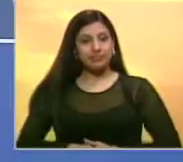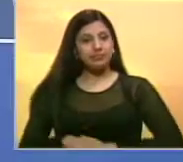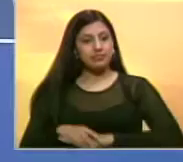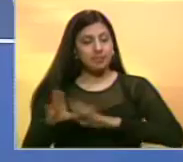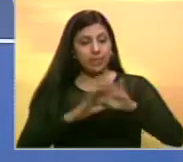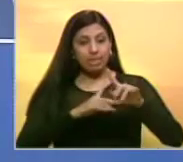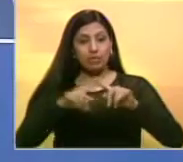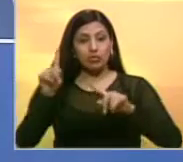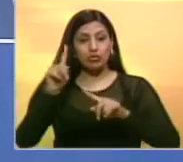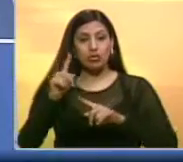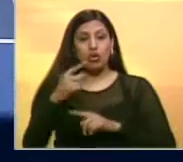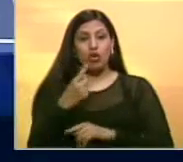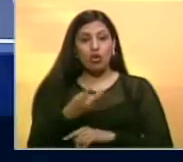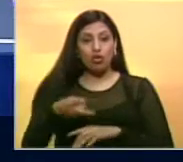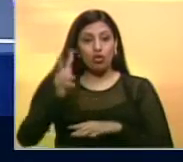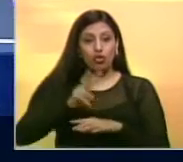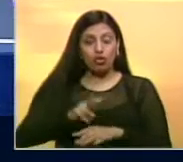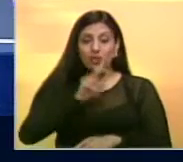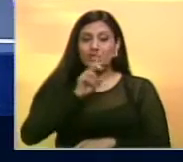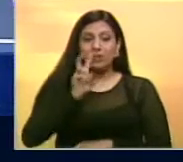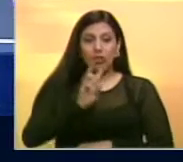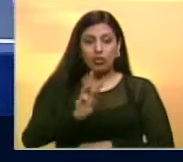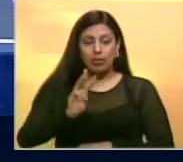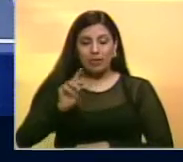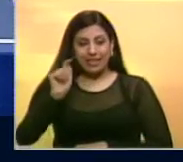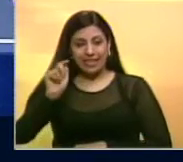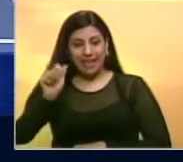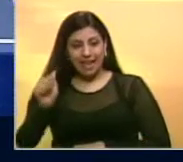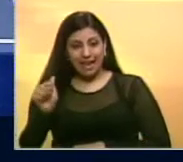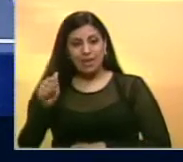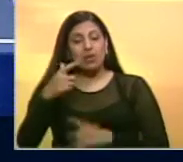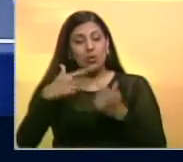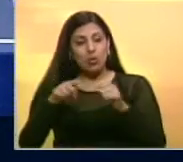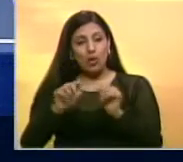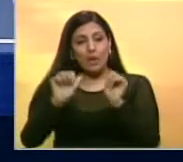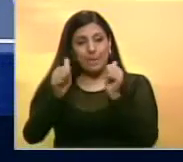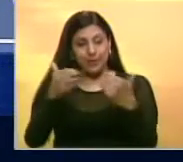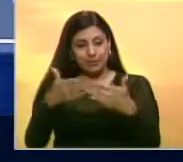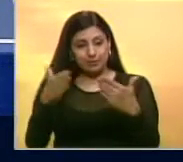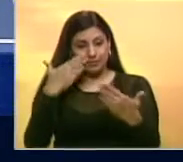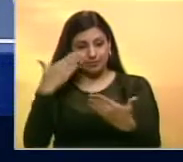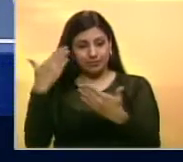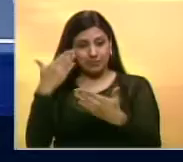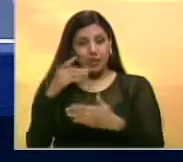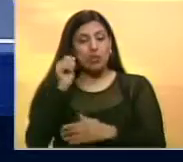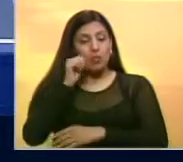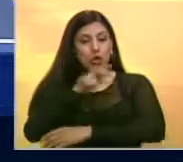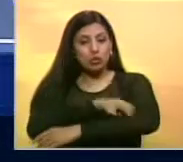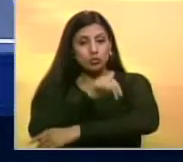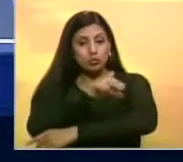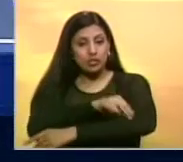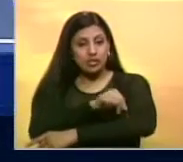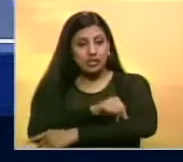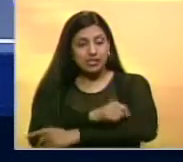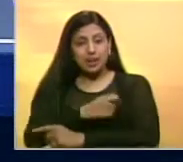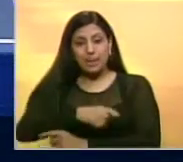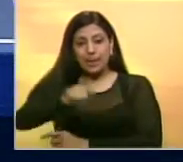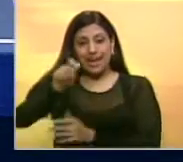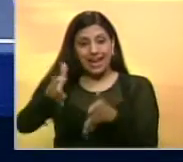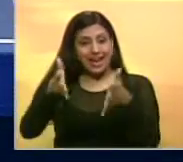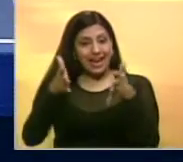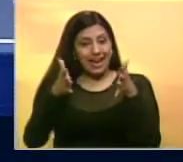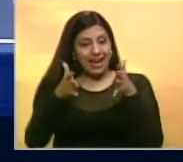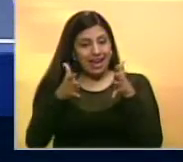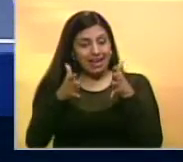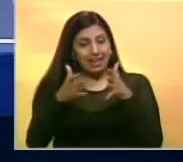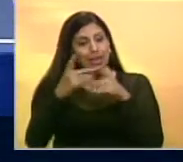La temporada de la WTA abrió fuegos también este lunes con el torneo premier de Brisbane La Suiza Belinda Benchich se estrenó con éxito en